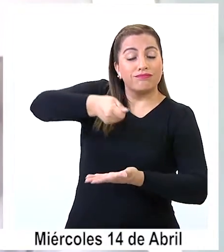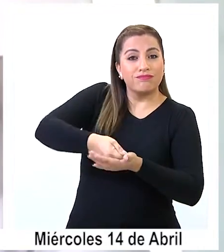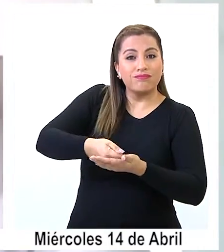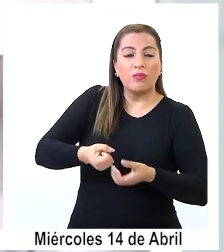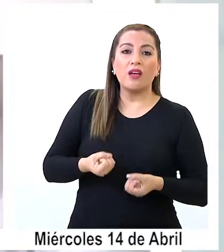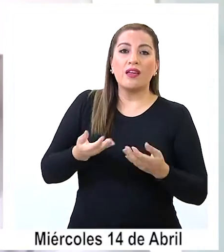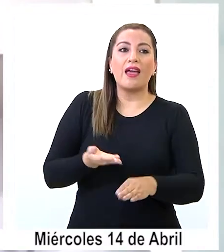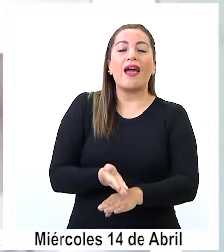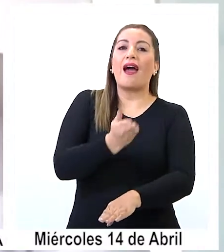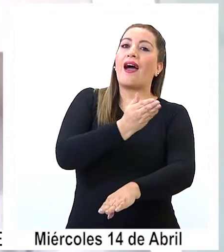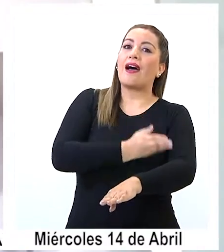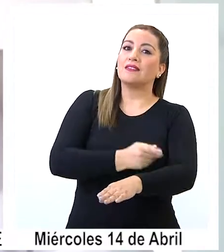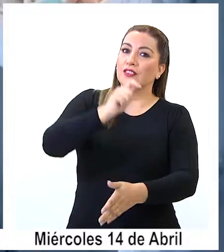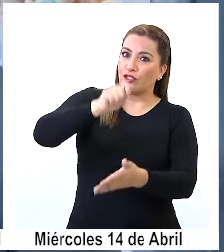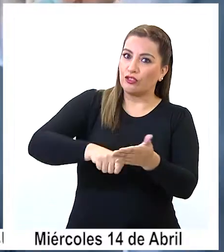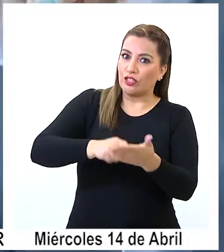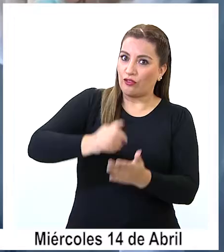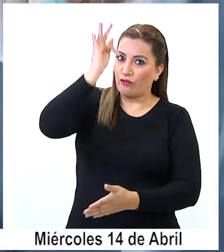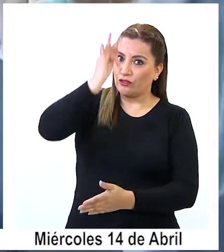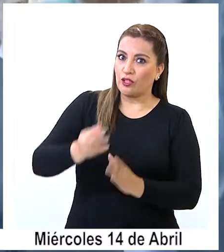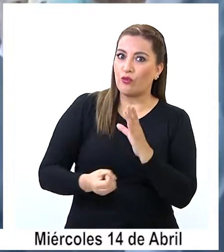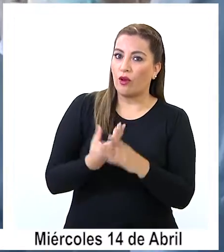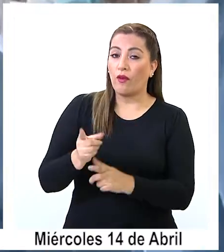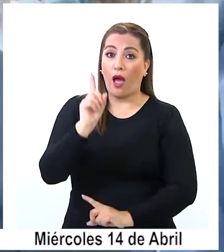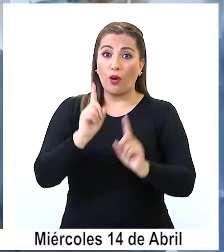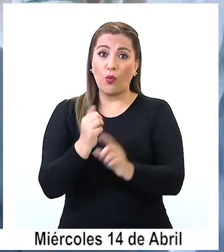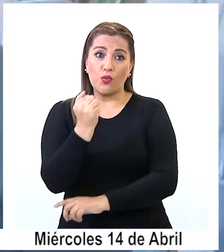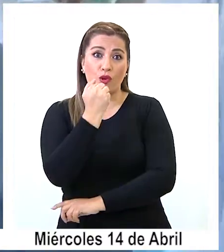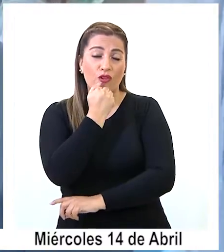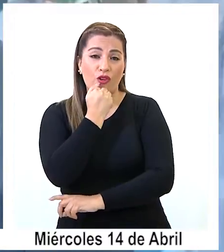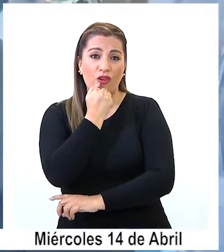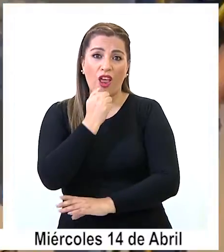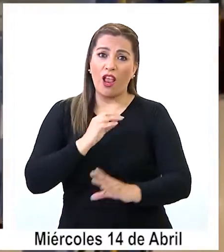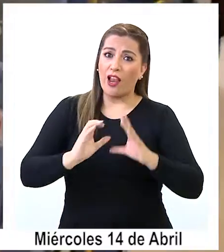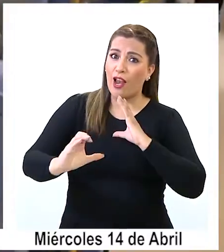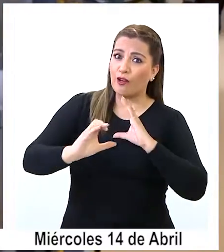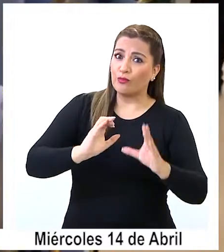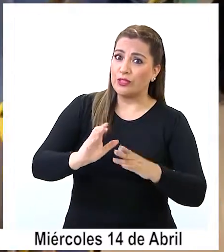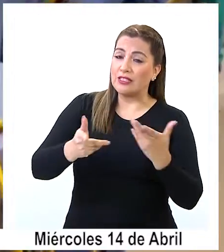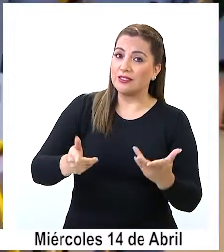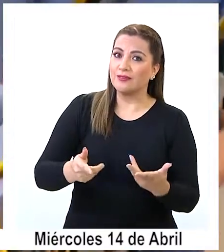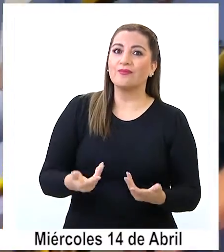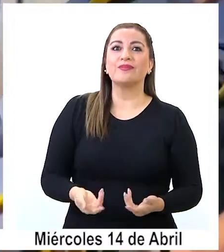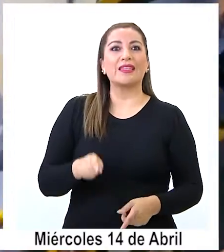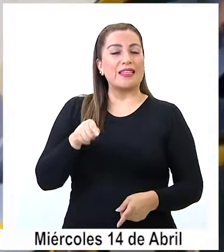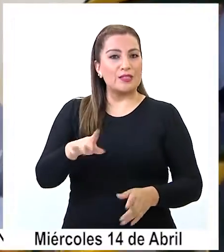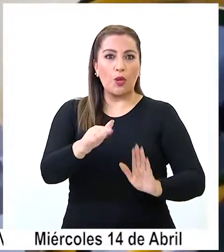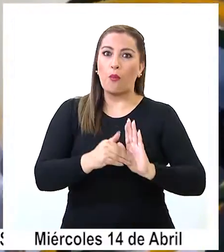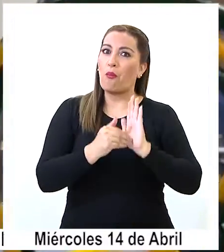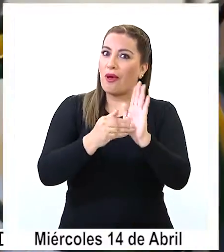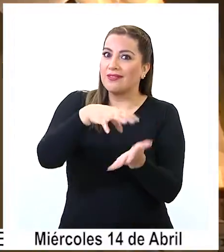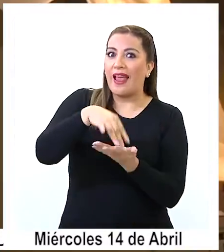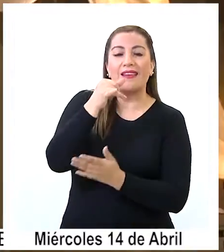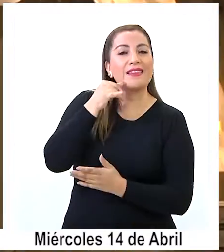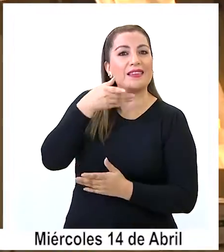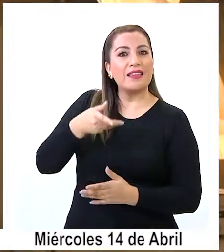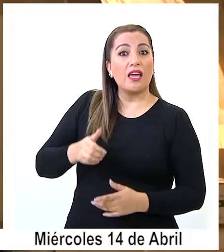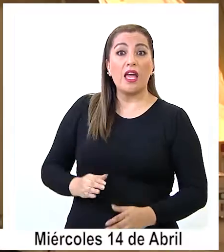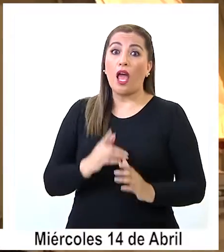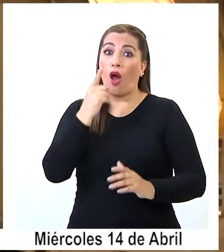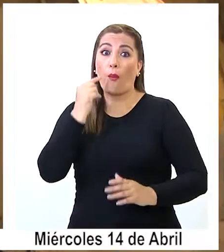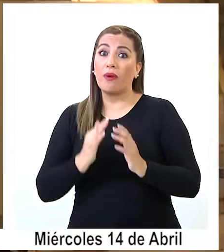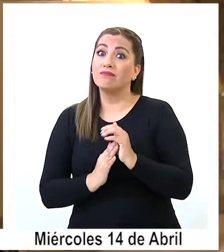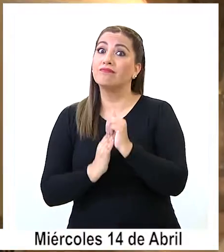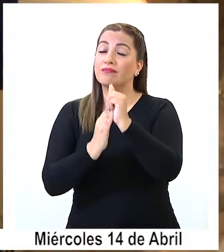y adelantar dichas contrataciones. El error en la comunicación del riesgo es evidente en nuestra ciudad, señala el